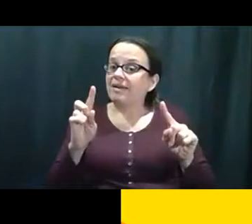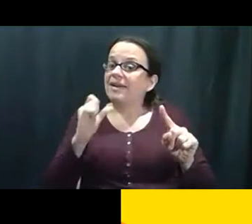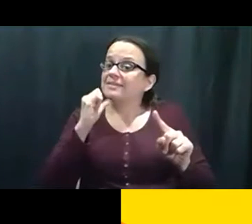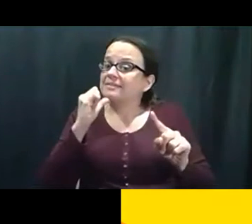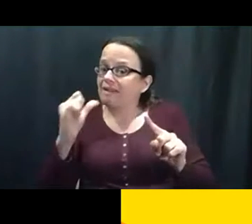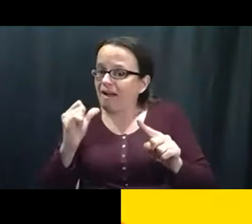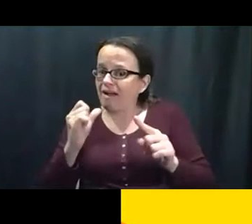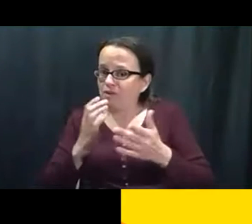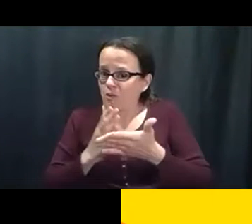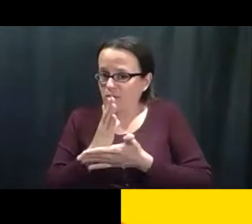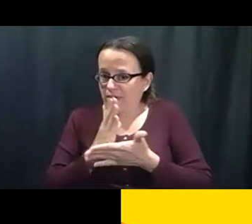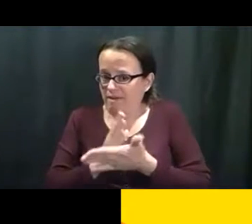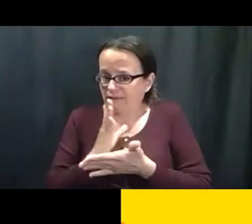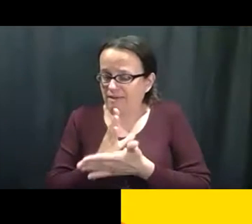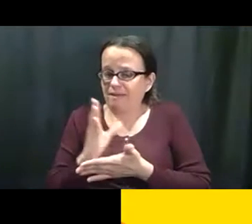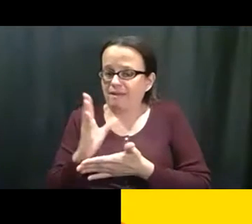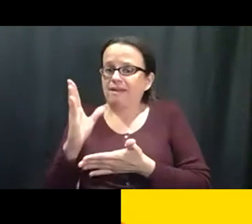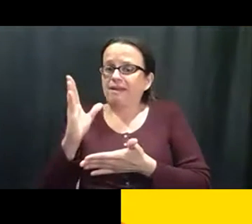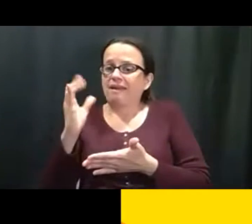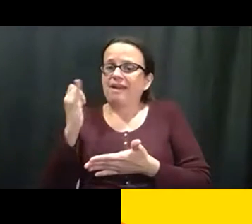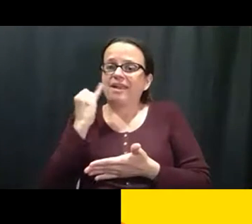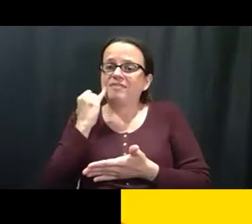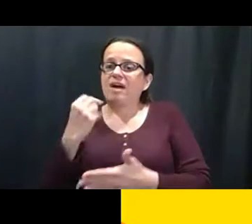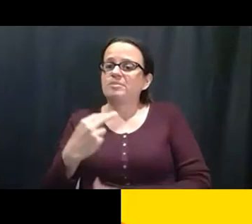Lo que no está bien es estar.